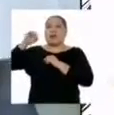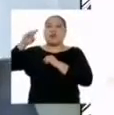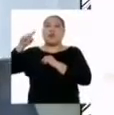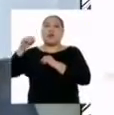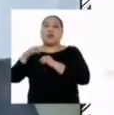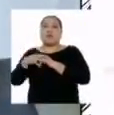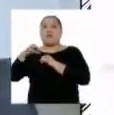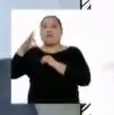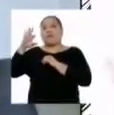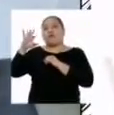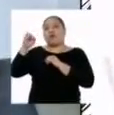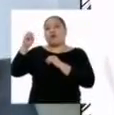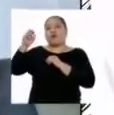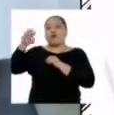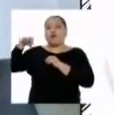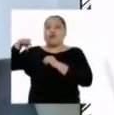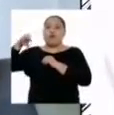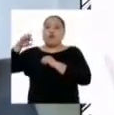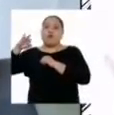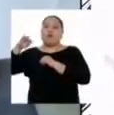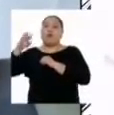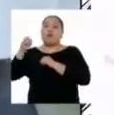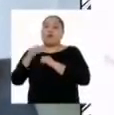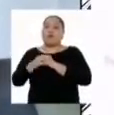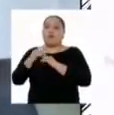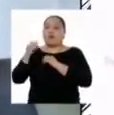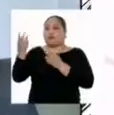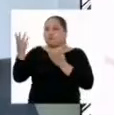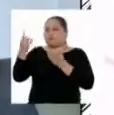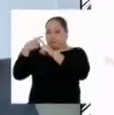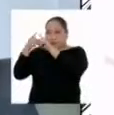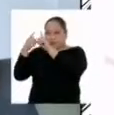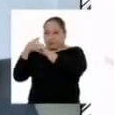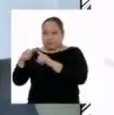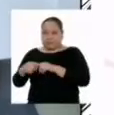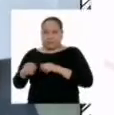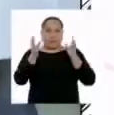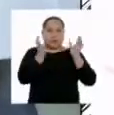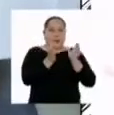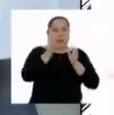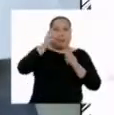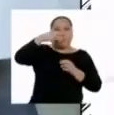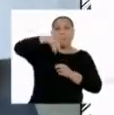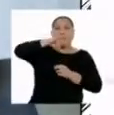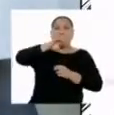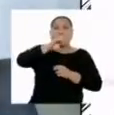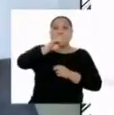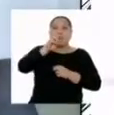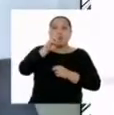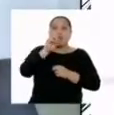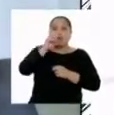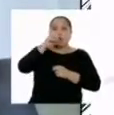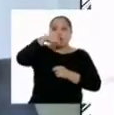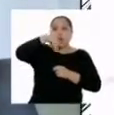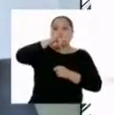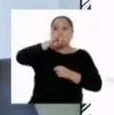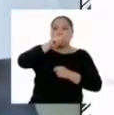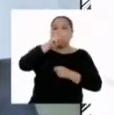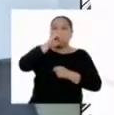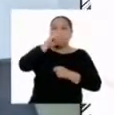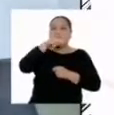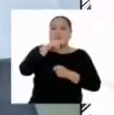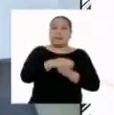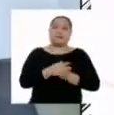el fósforo, el potasio, entre otros. Los micronutrientes, por otro lado, van a ser utilizados en